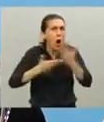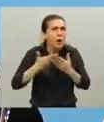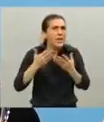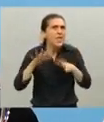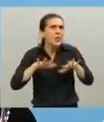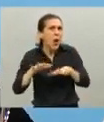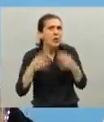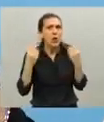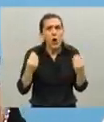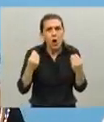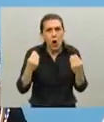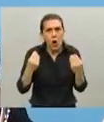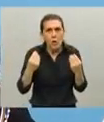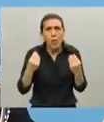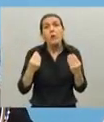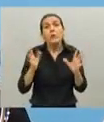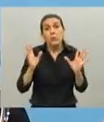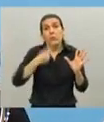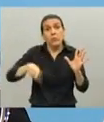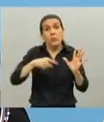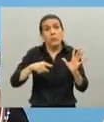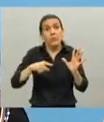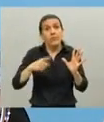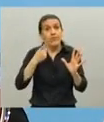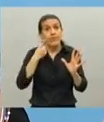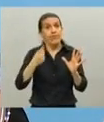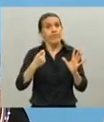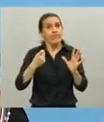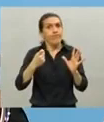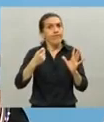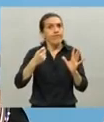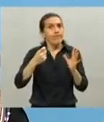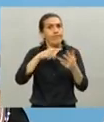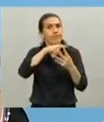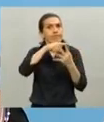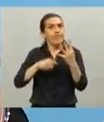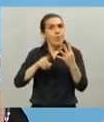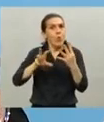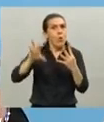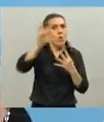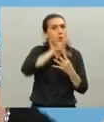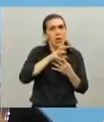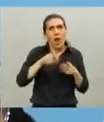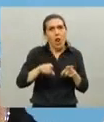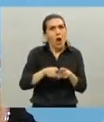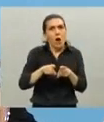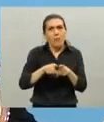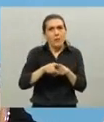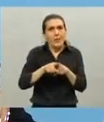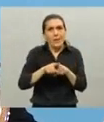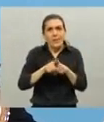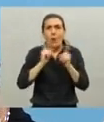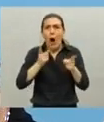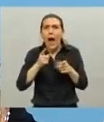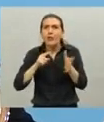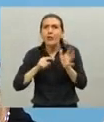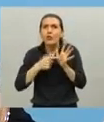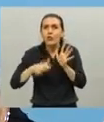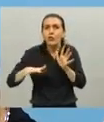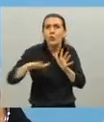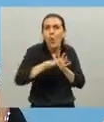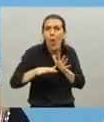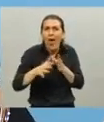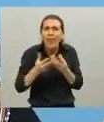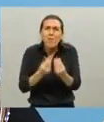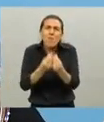estaba pasando y lo que pudimos ver es que a todos nos está pasando más o menos lo mismo. En los lugares de gran concentración